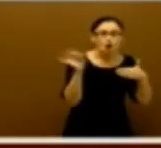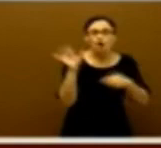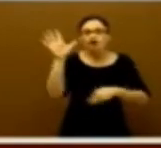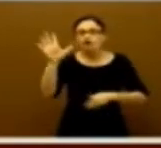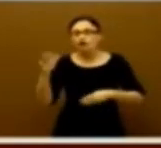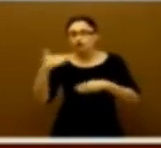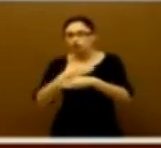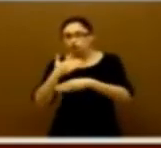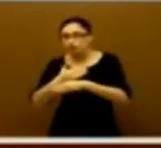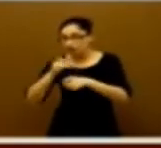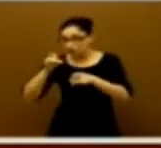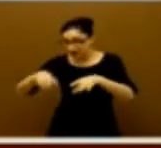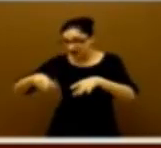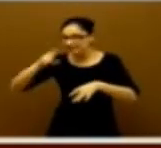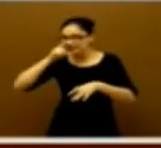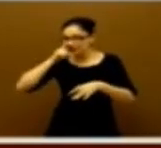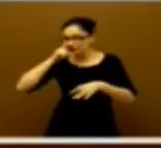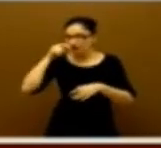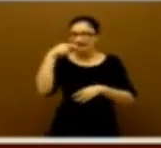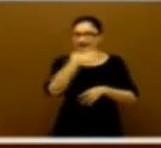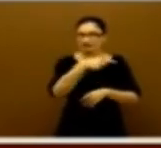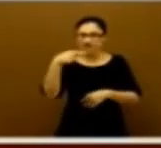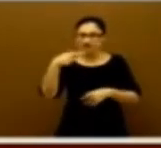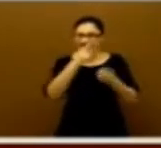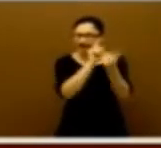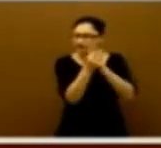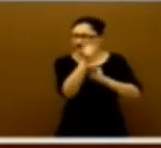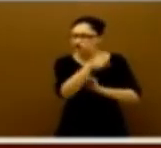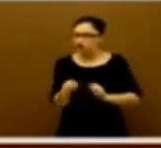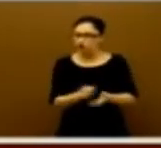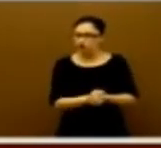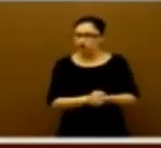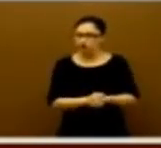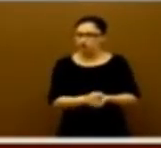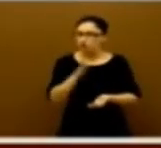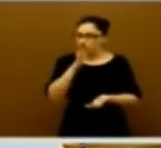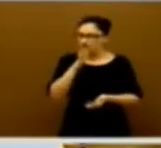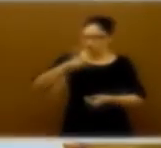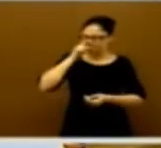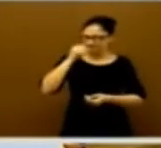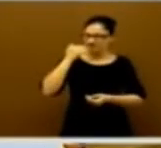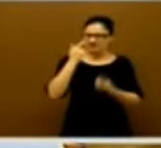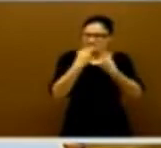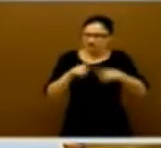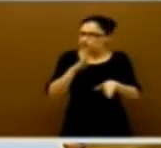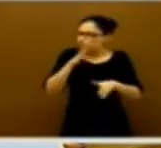octubre como lo han cerrado este año? Porque alguna explicación tendrá que tener esa diferencia en el cierre de los presupuestos.